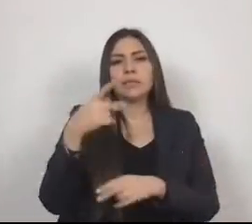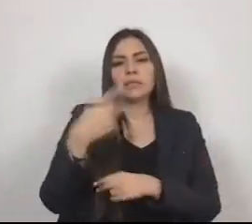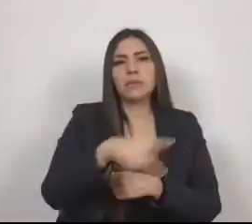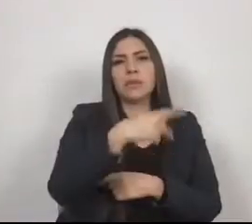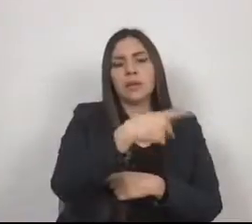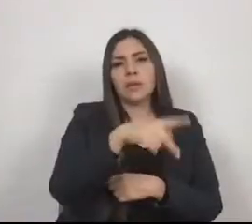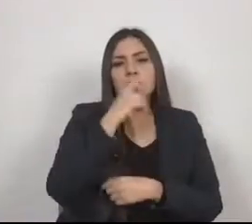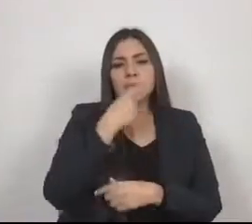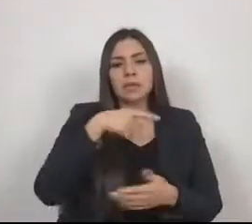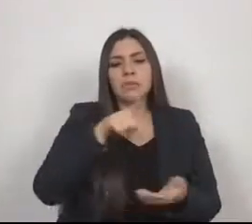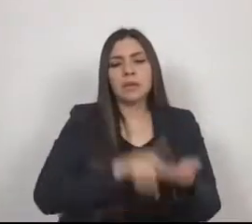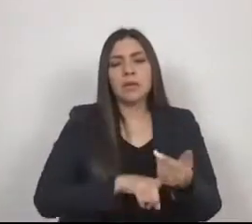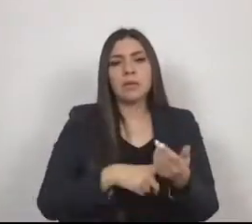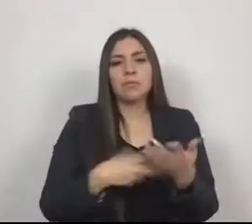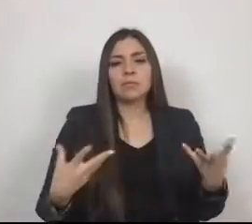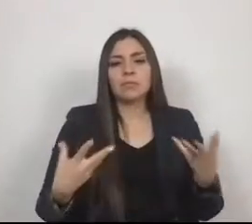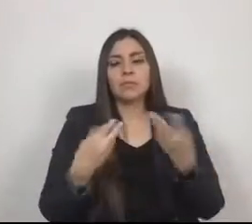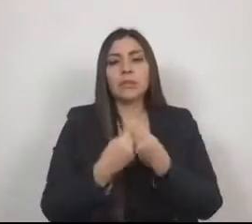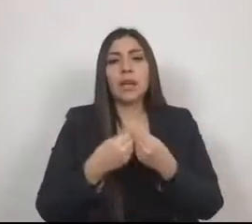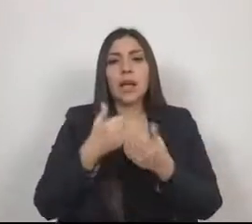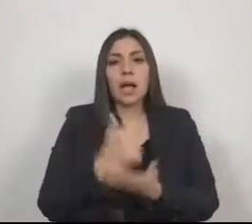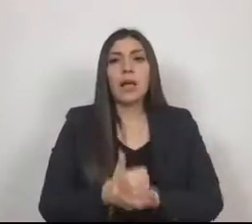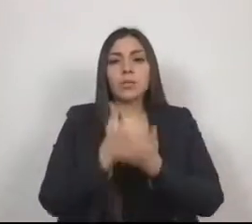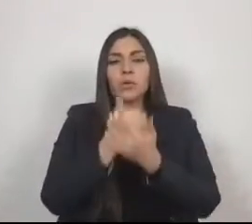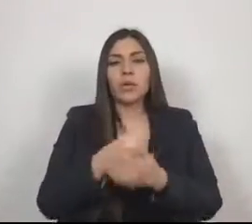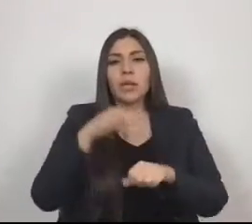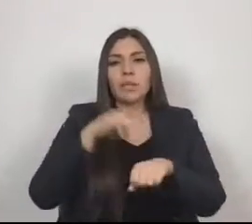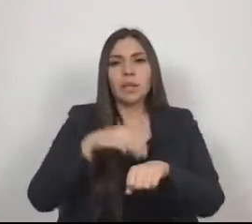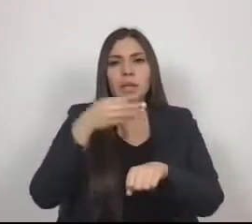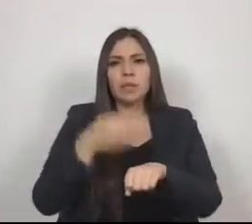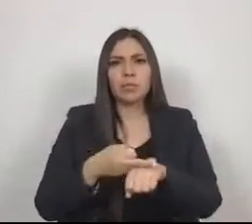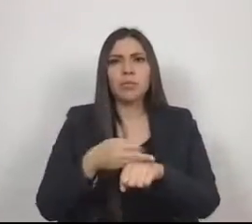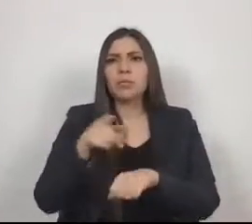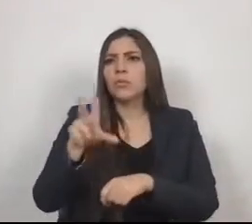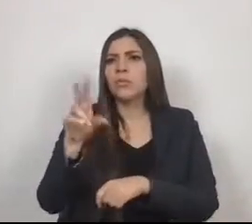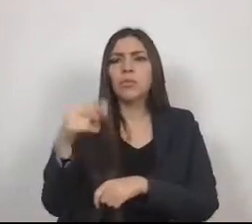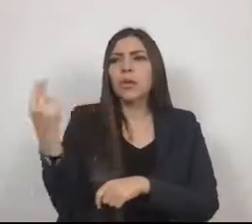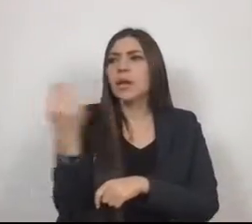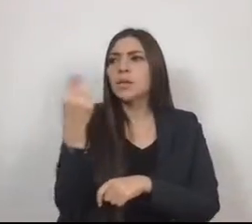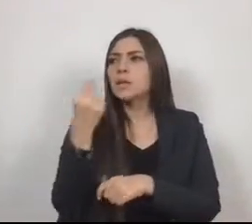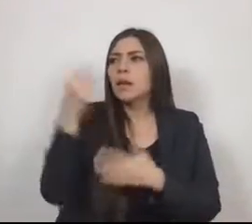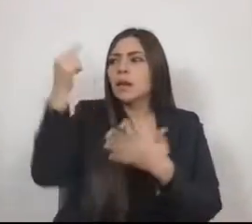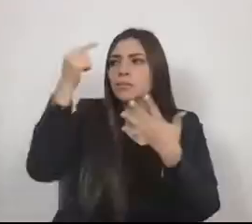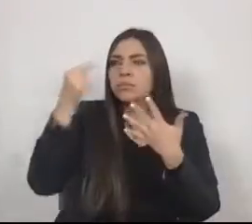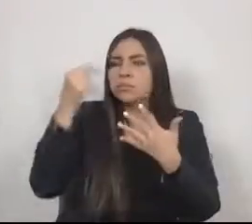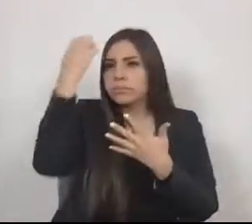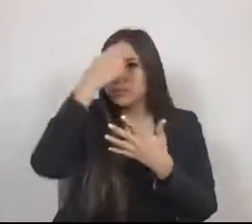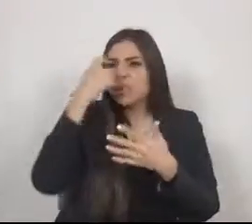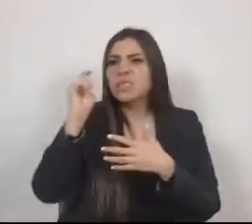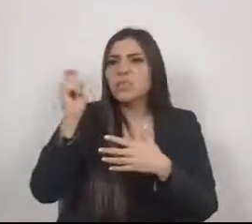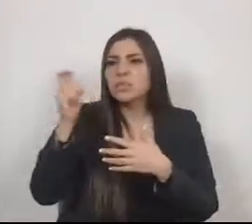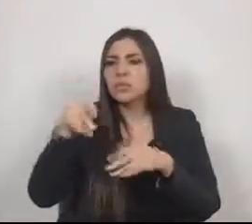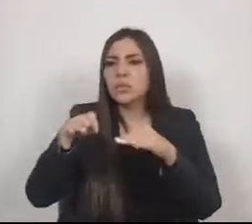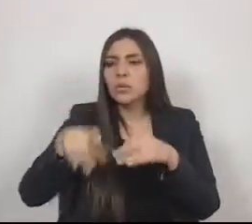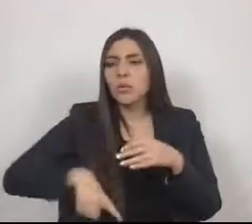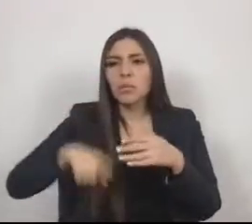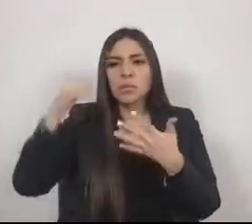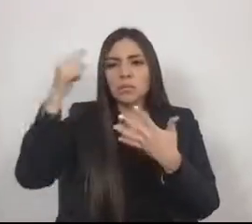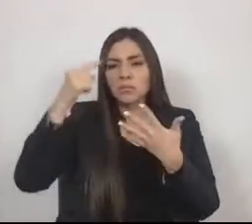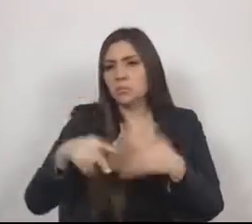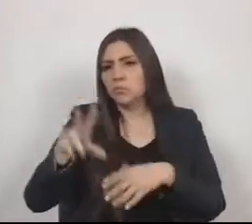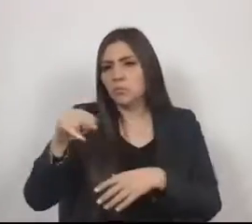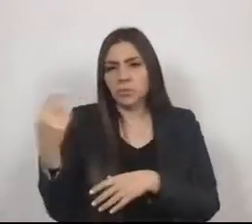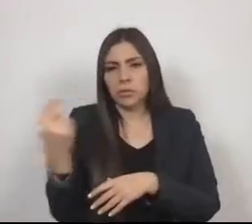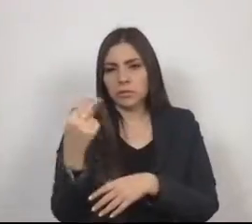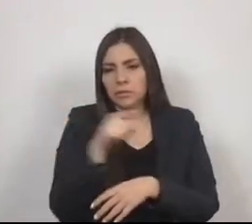ayuntamiento, exentos de una debida rendición de cuentas, aunado al anterior y en términos de la transparencia